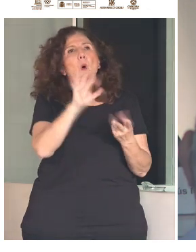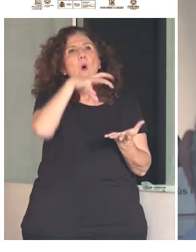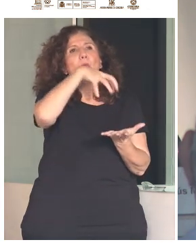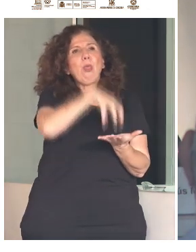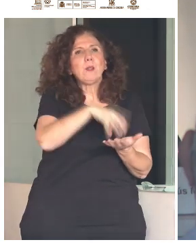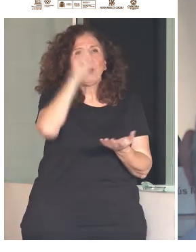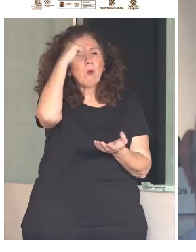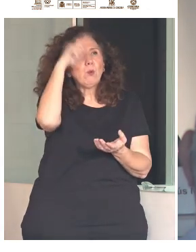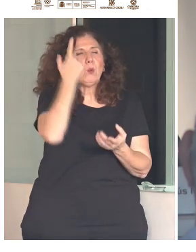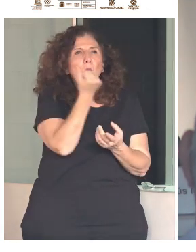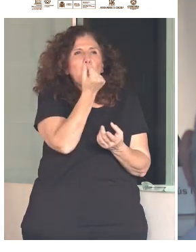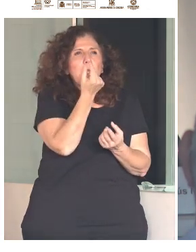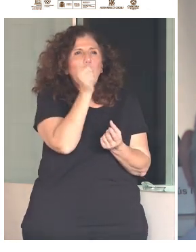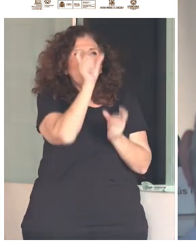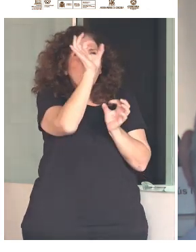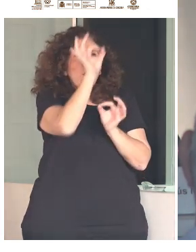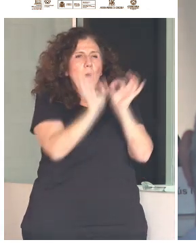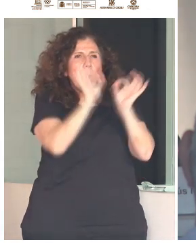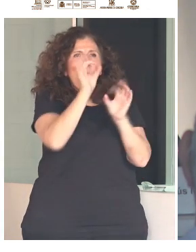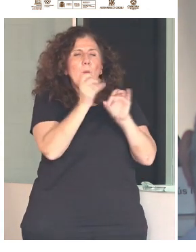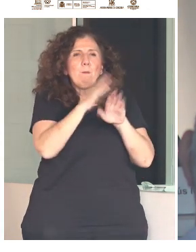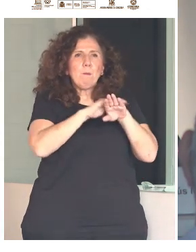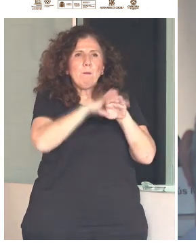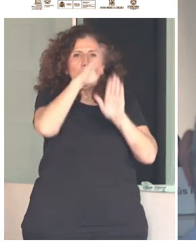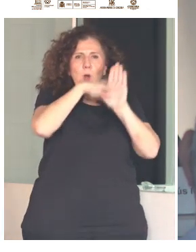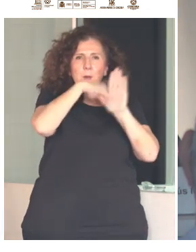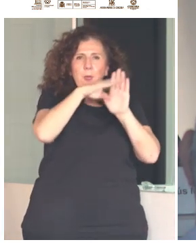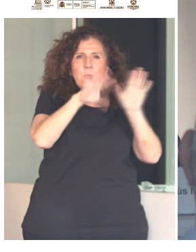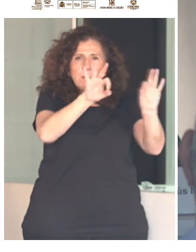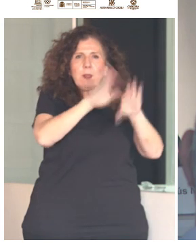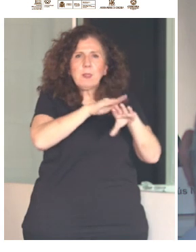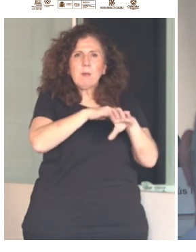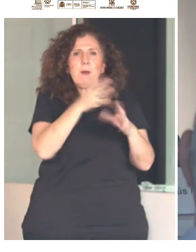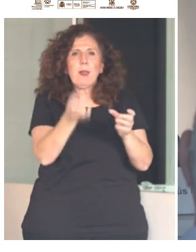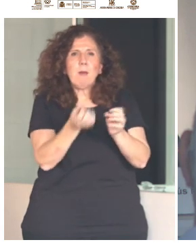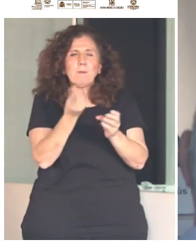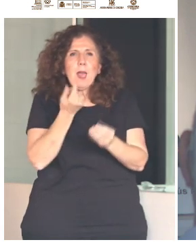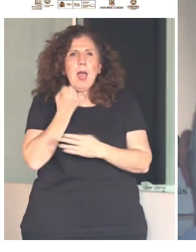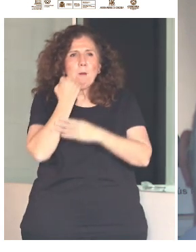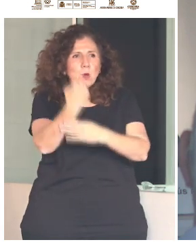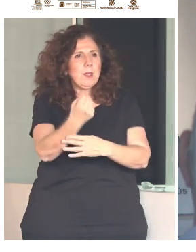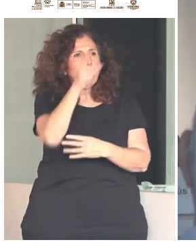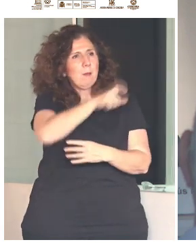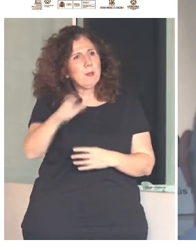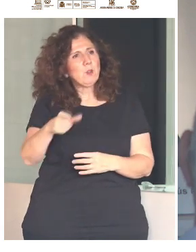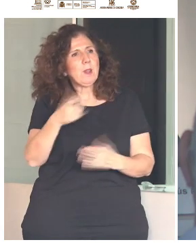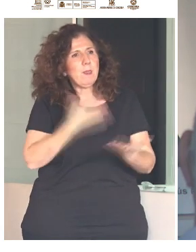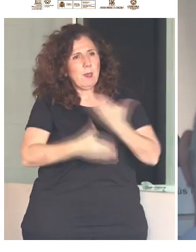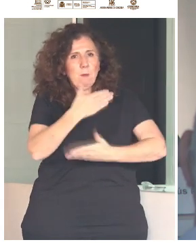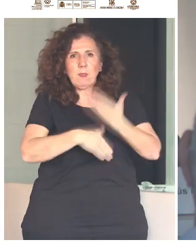dediquen un tanto por ciento de su programación a poner en valor estas creaciones de las y los artistas con discapacidad.